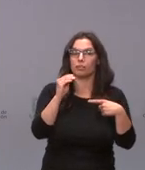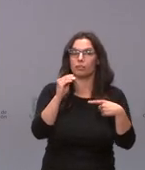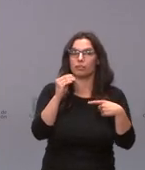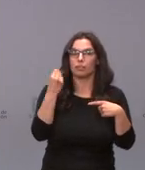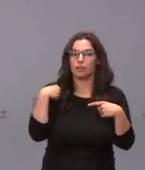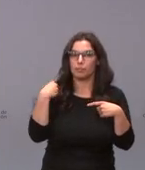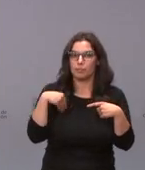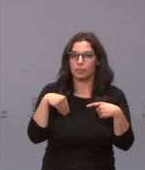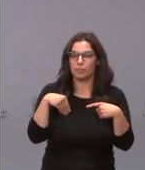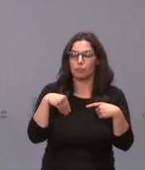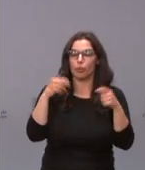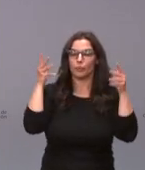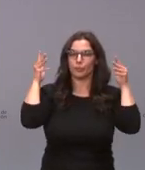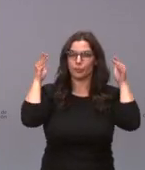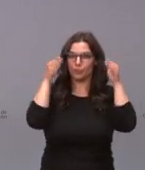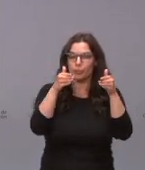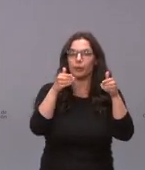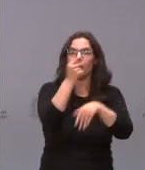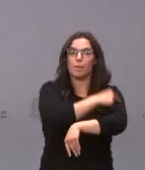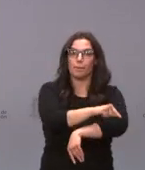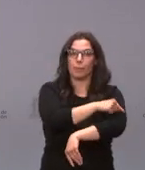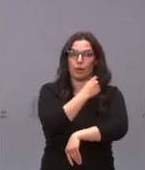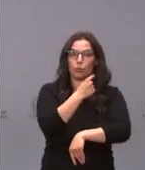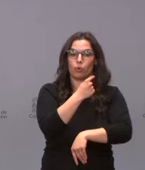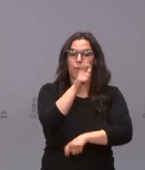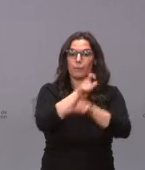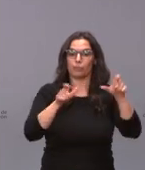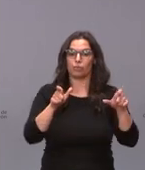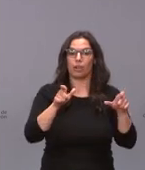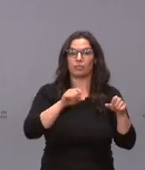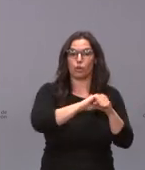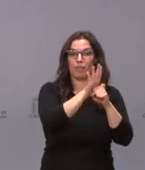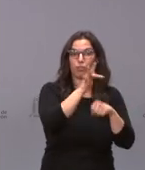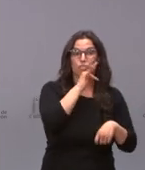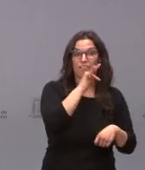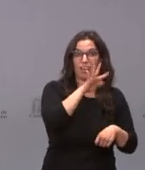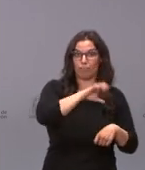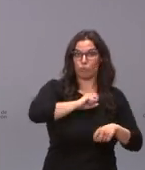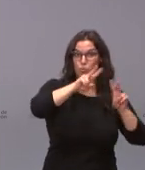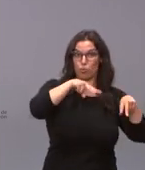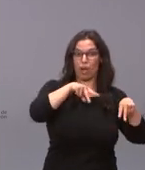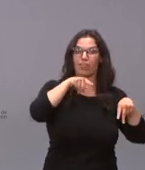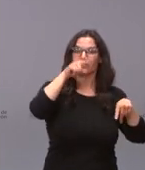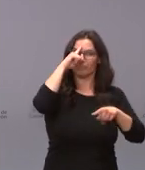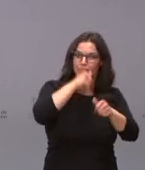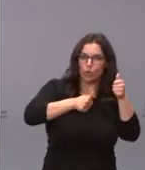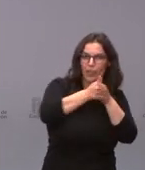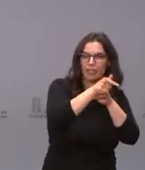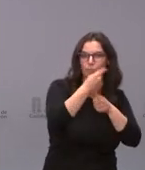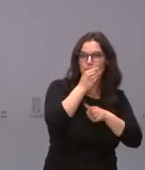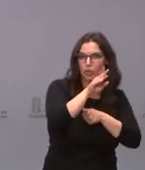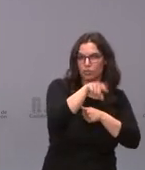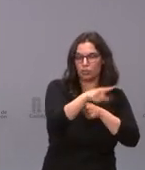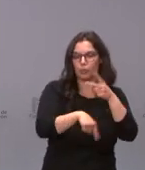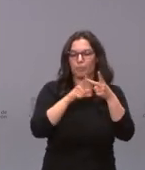para centrar la vacunación en las personas que no han pasado el coronavirus y otra simplemente por aclarar respecto a ese consejo extraordinario que habrá